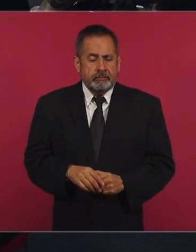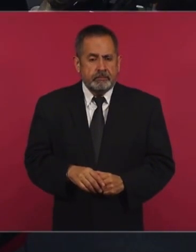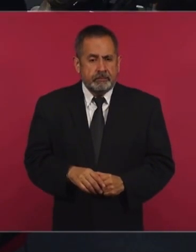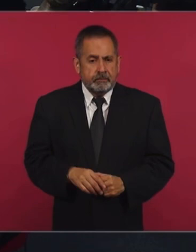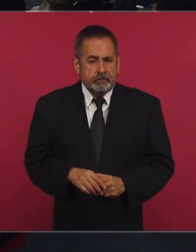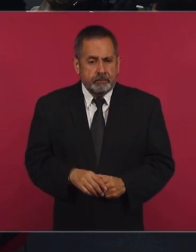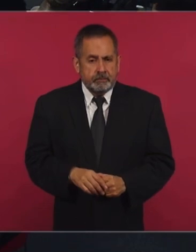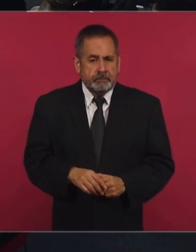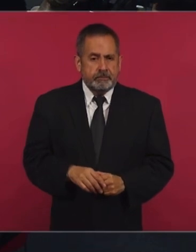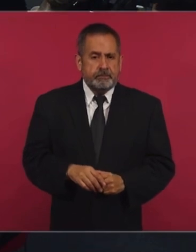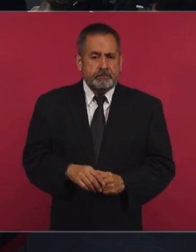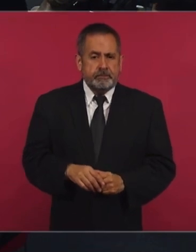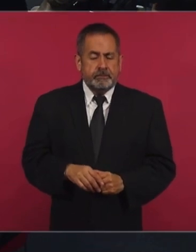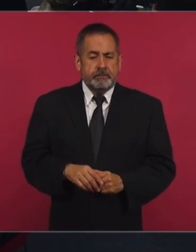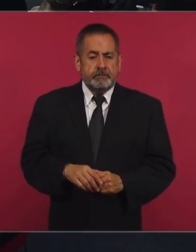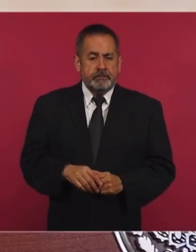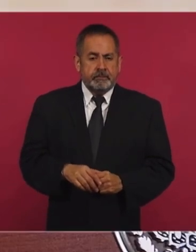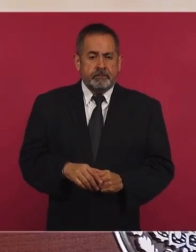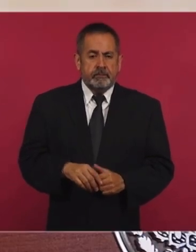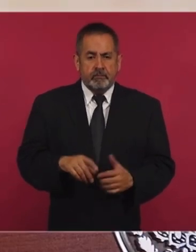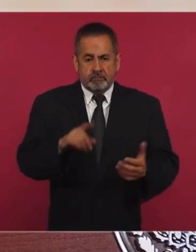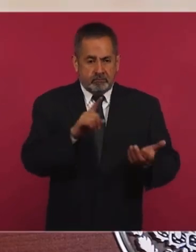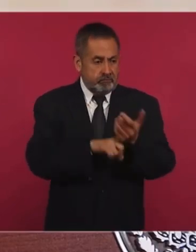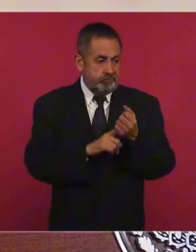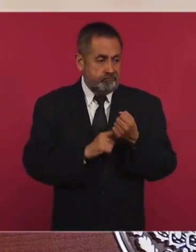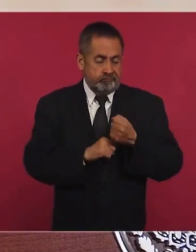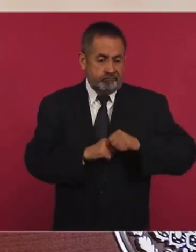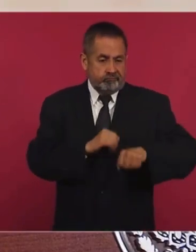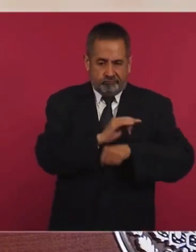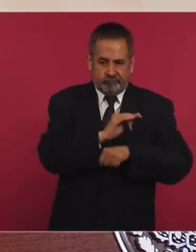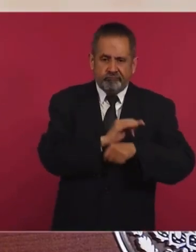tienen buenas influencias.